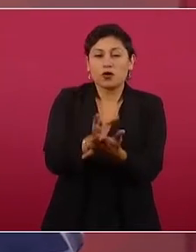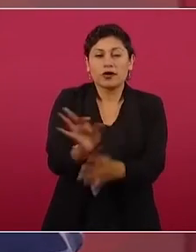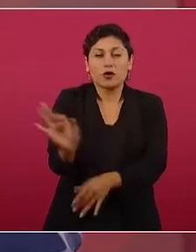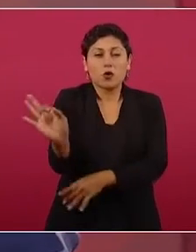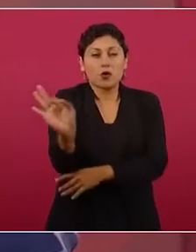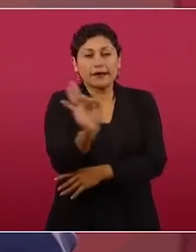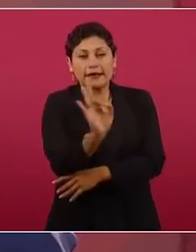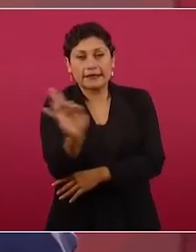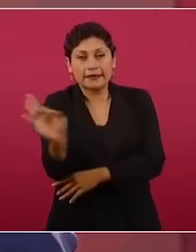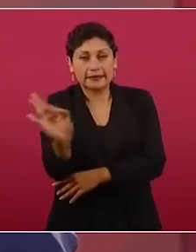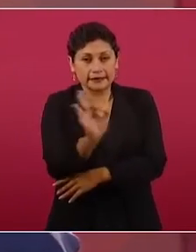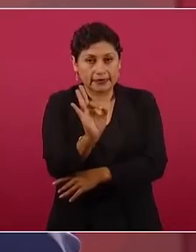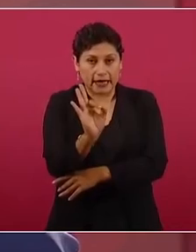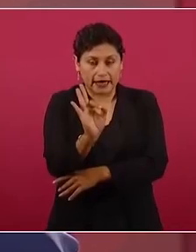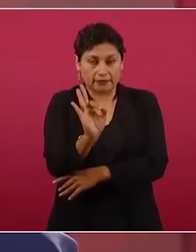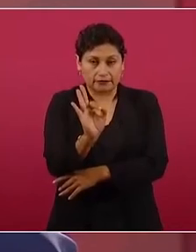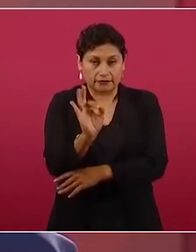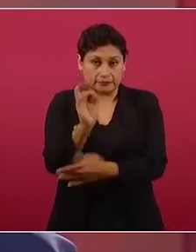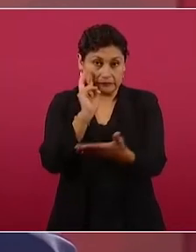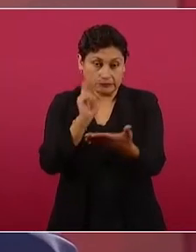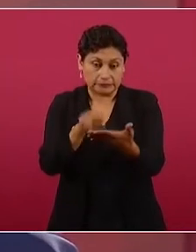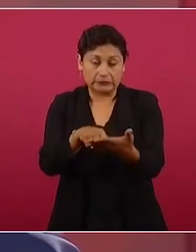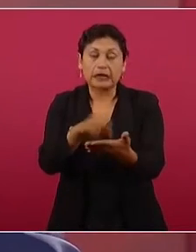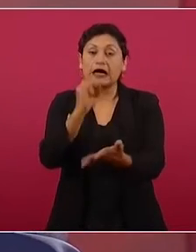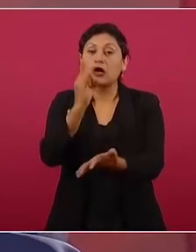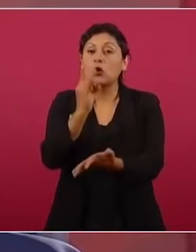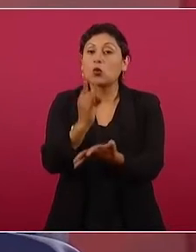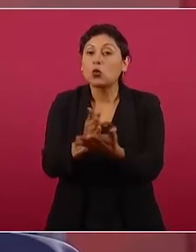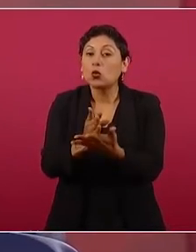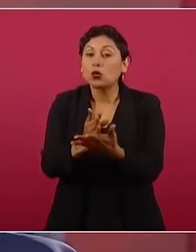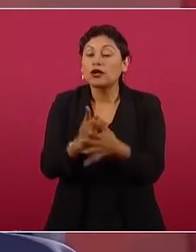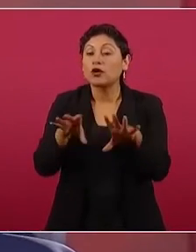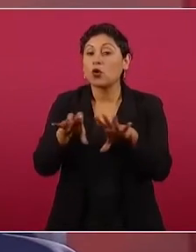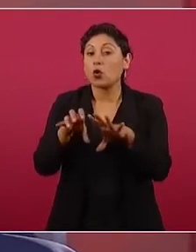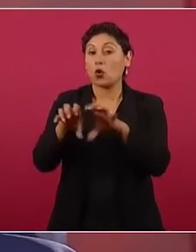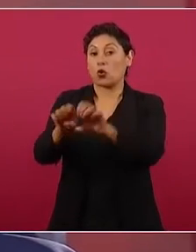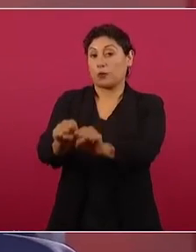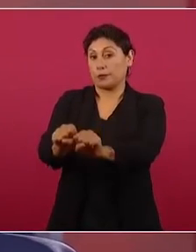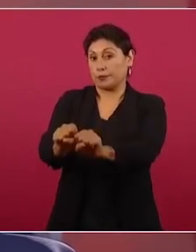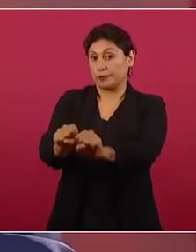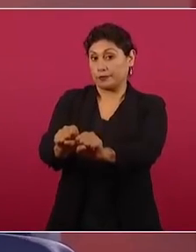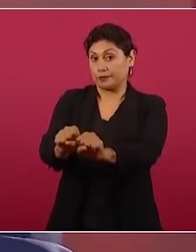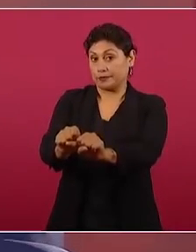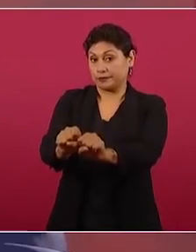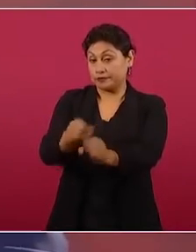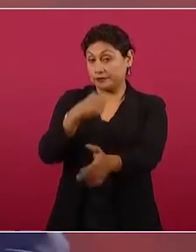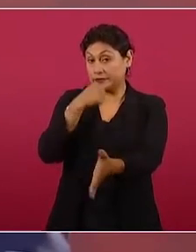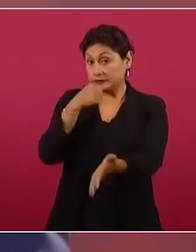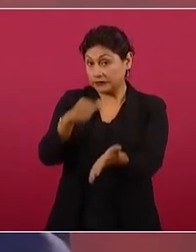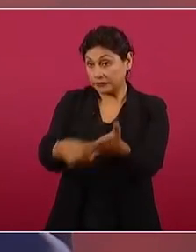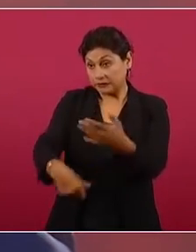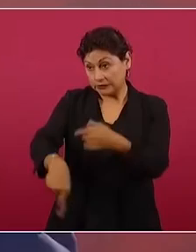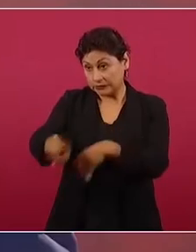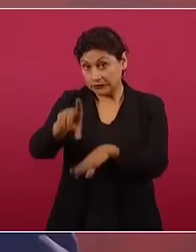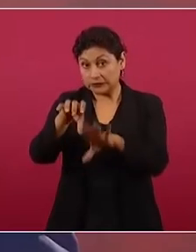de la orden de aprehensión por